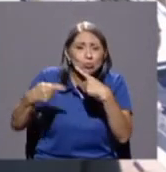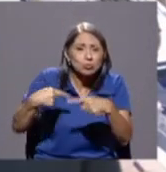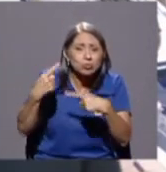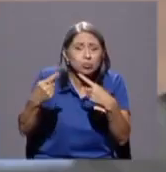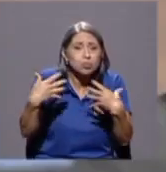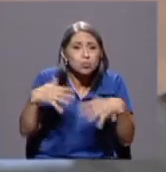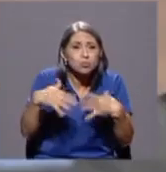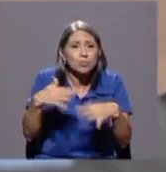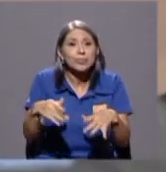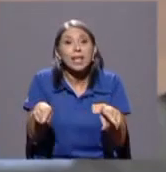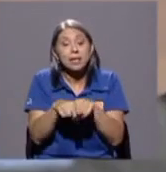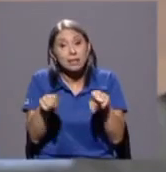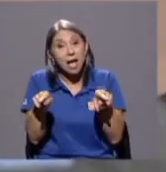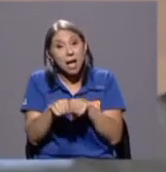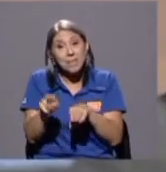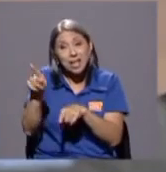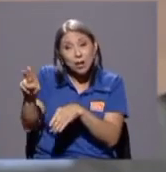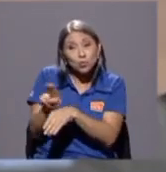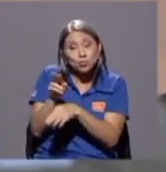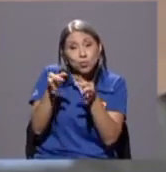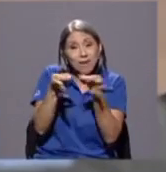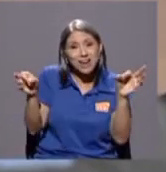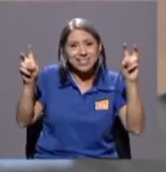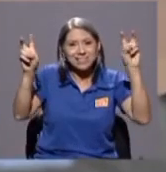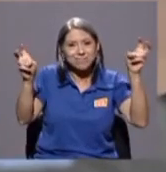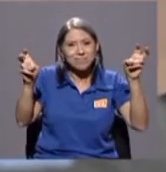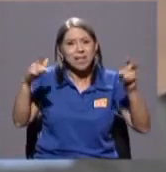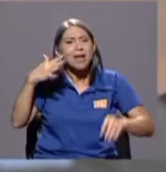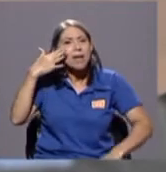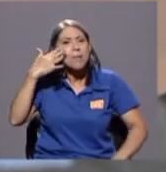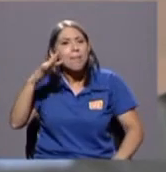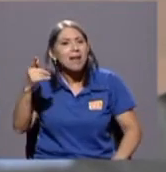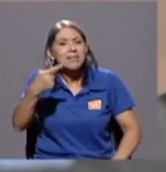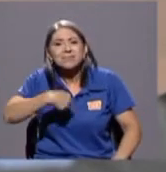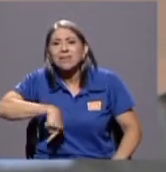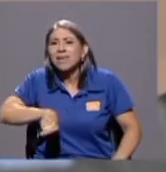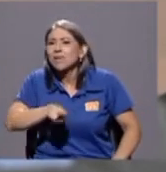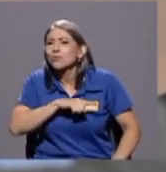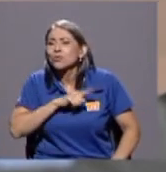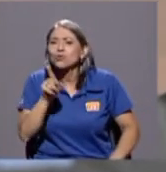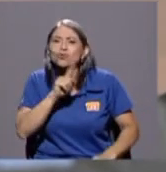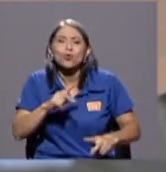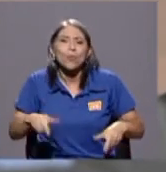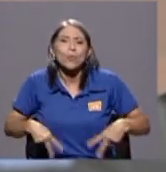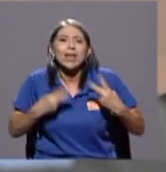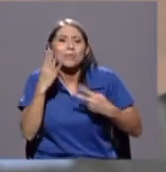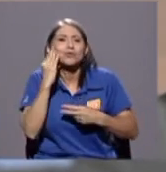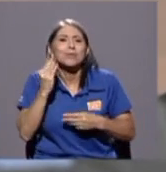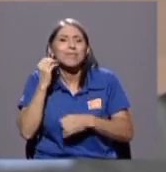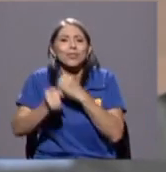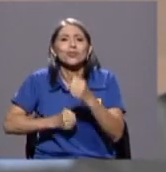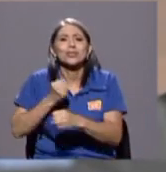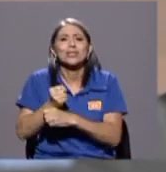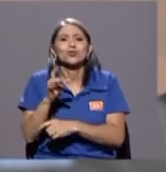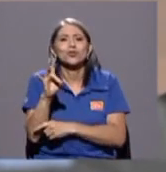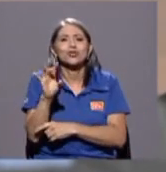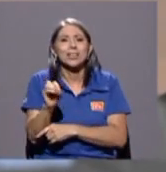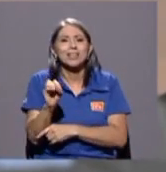alguna vez él usa la frase de parece que no hubiéramos vivido los 80 y se nos hubiéramos olvidado